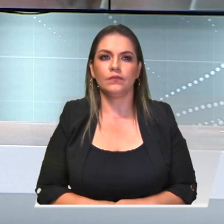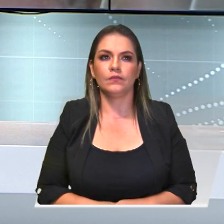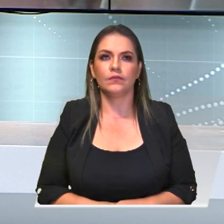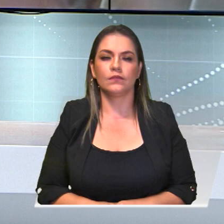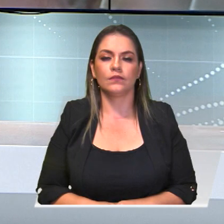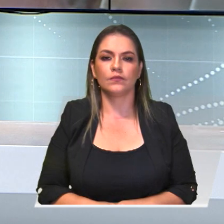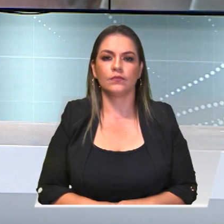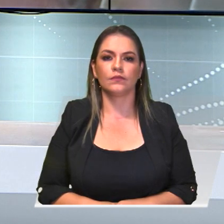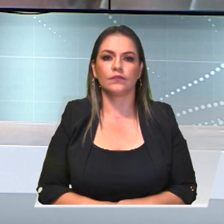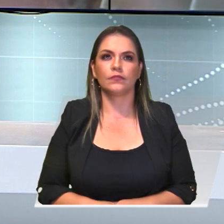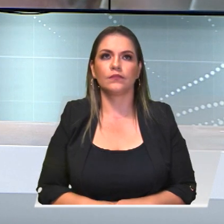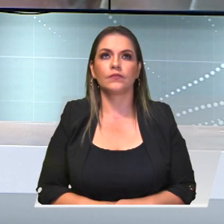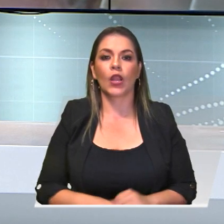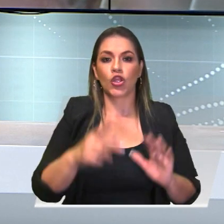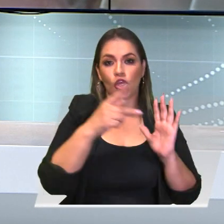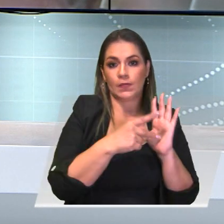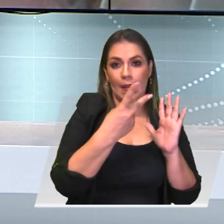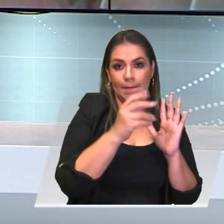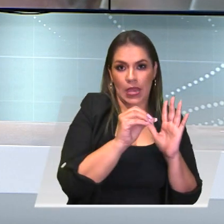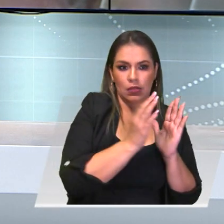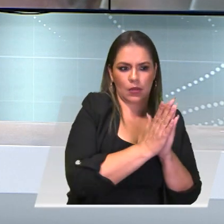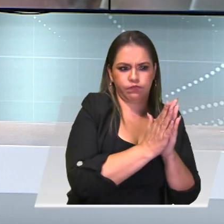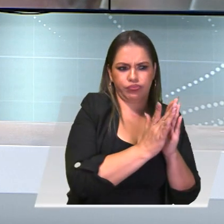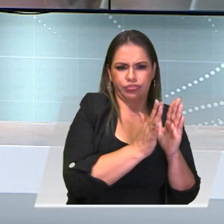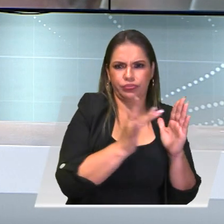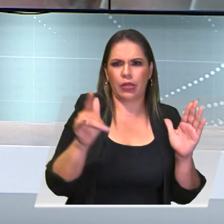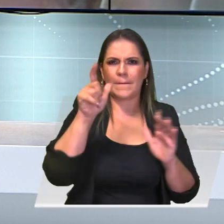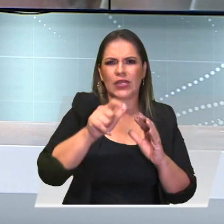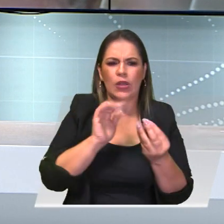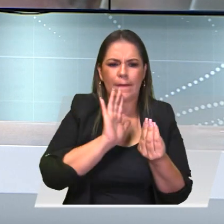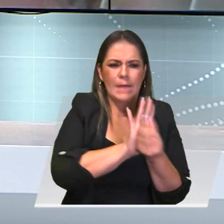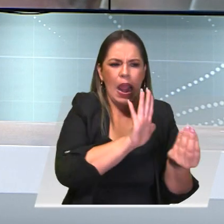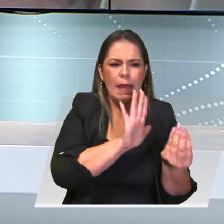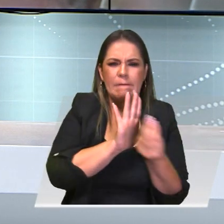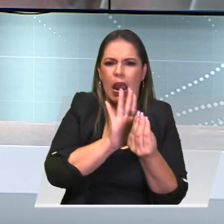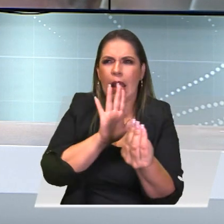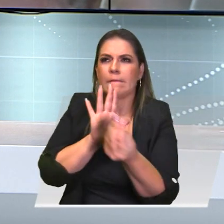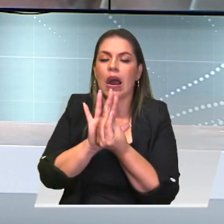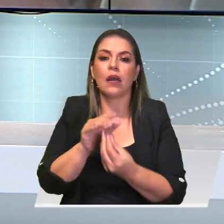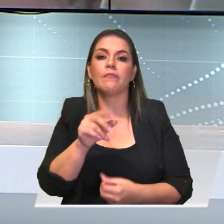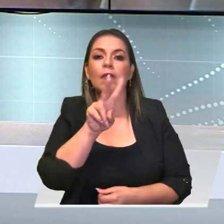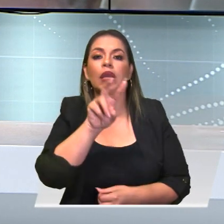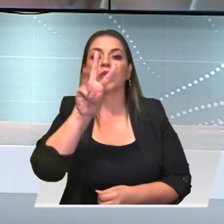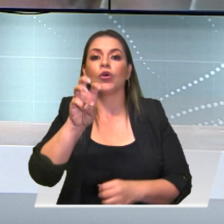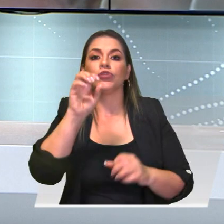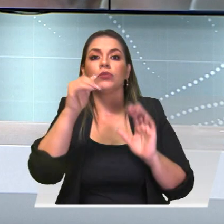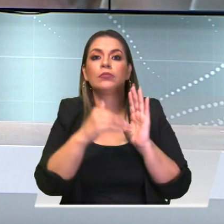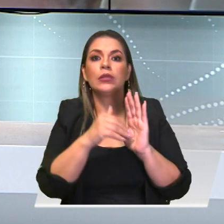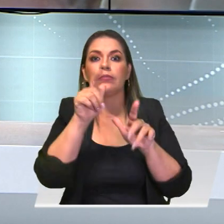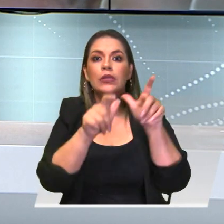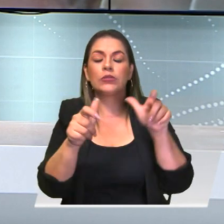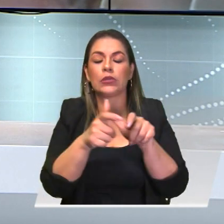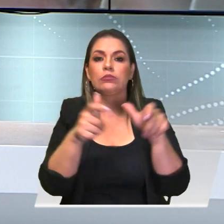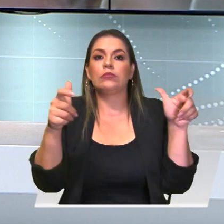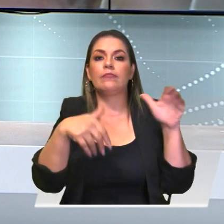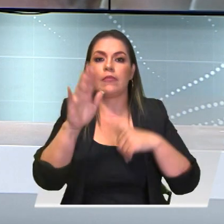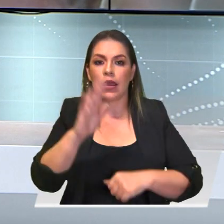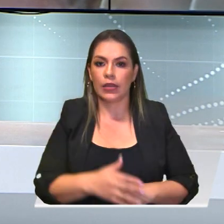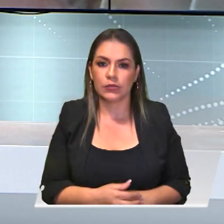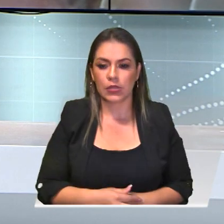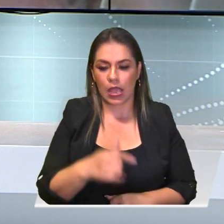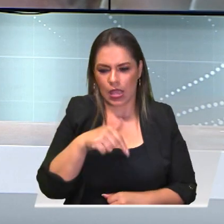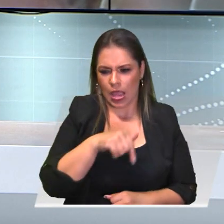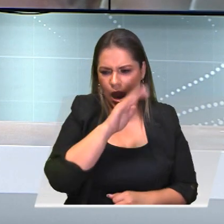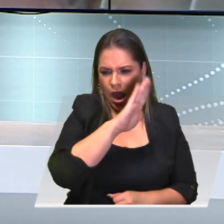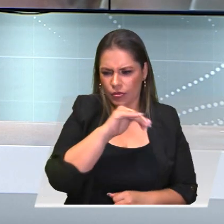de sus territorios durante 2020 en Colombia, así lo reveló la Defensoría del Pueblo en un reciente informe. La cifra para Antioquia supera las 2